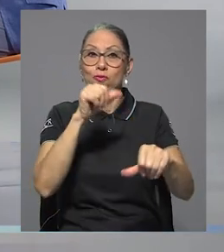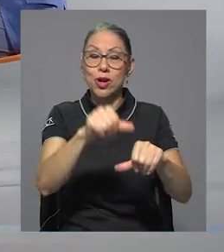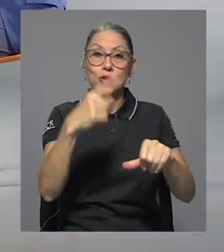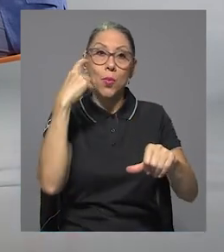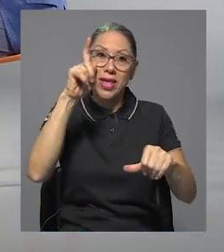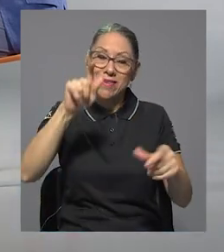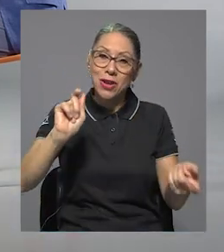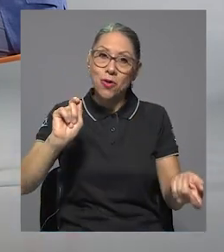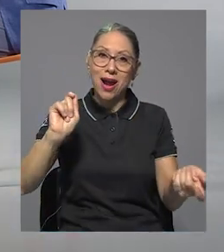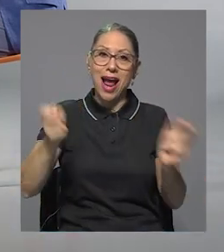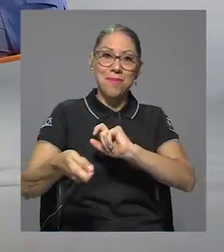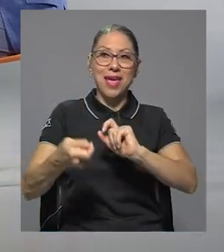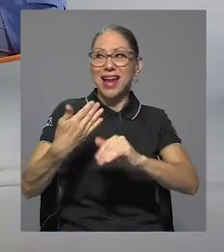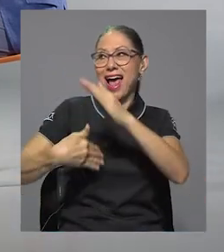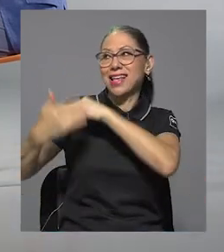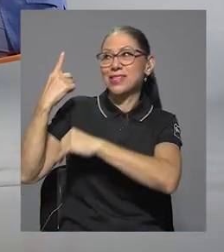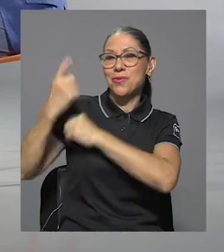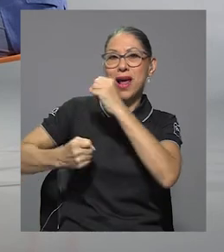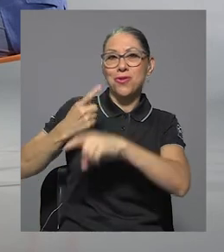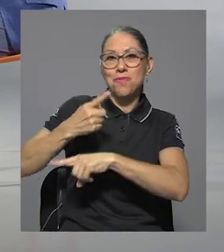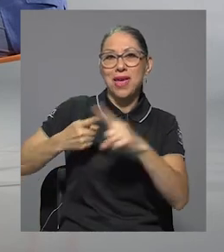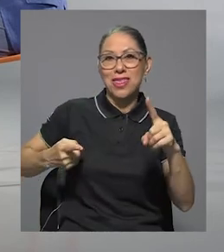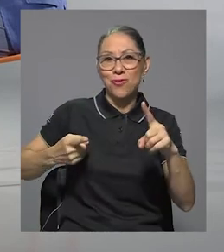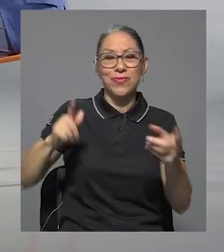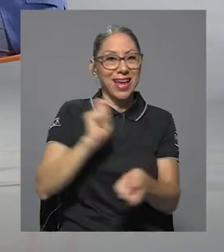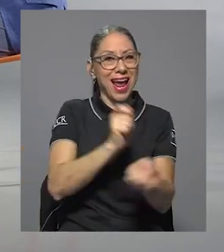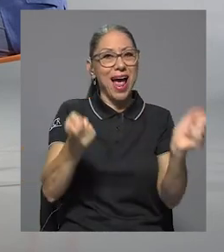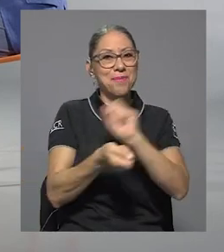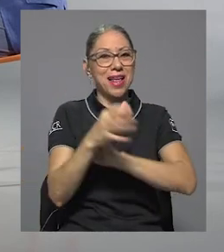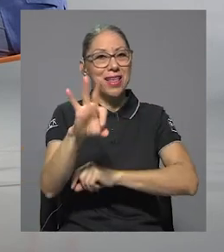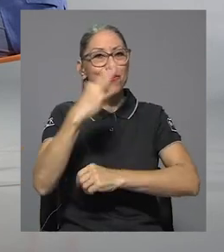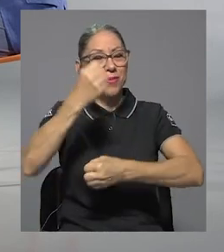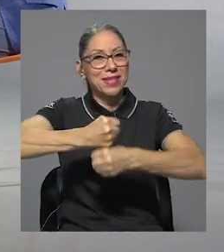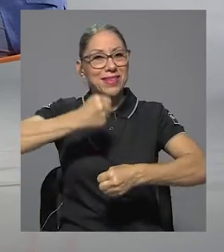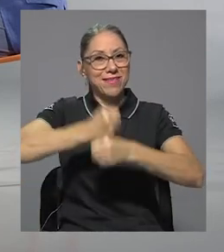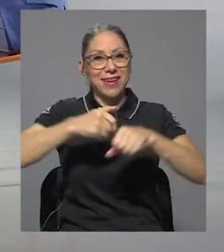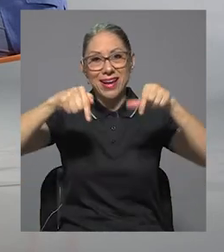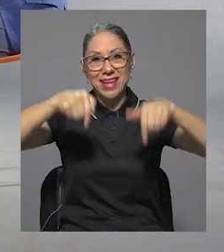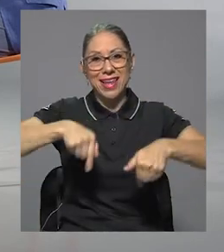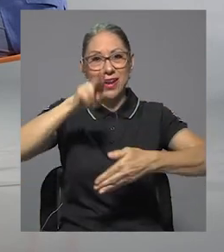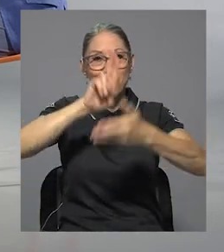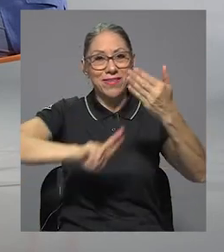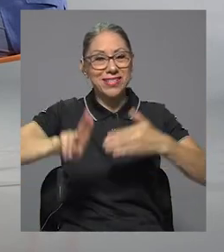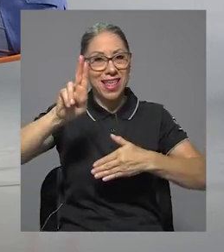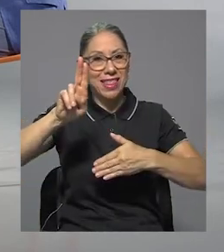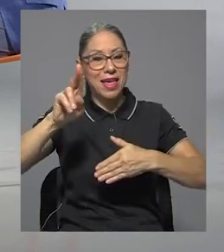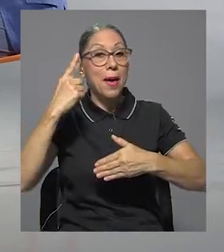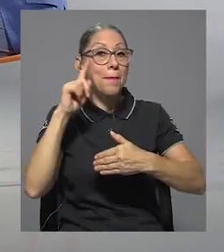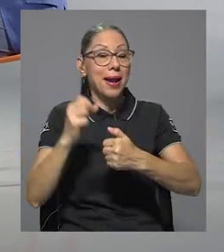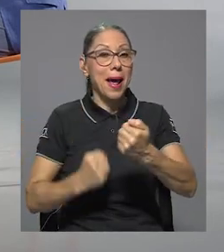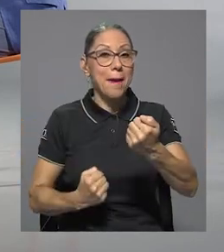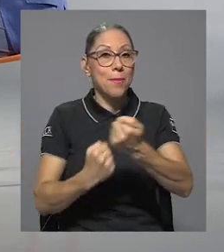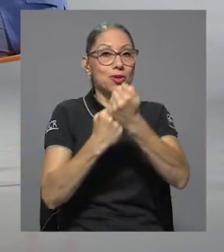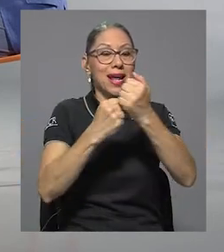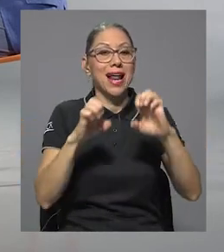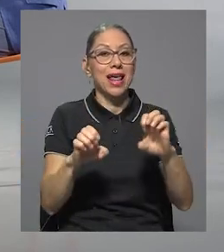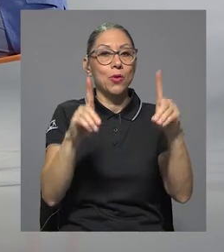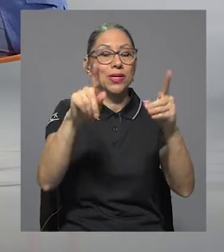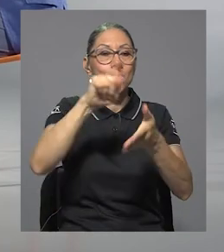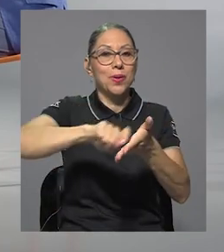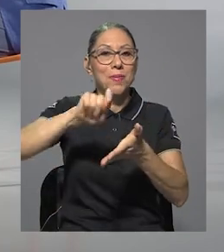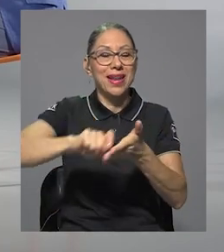rotundamente hace un año y medio para acá las formas de hacer las cosas desde la universidad y para apoyar la educación primaria.